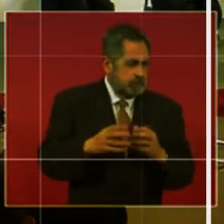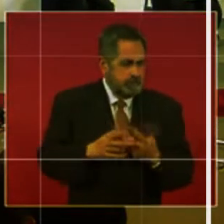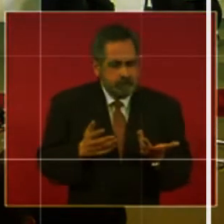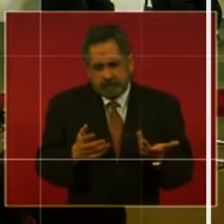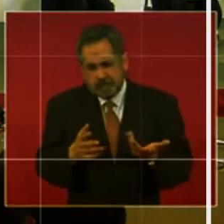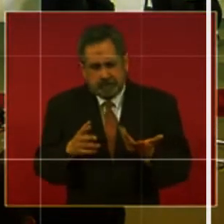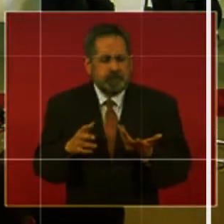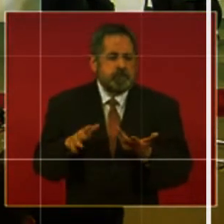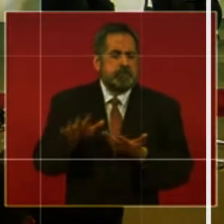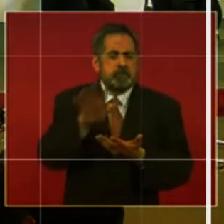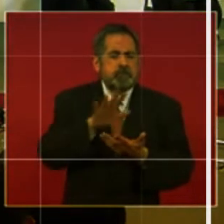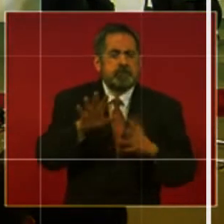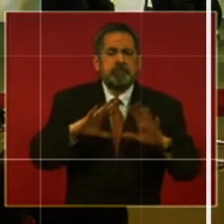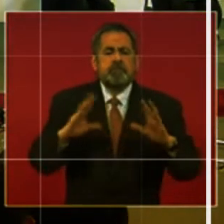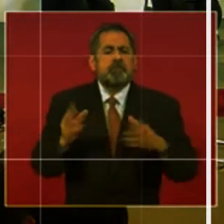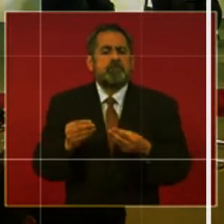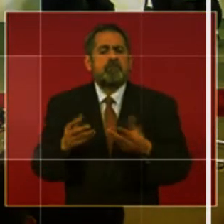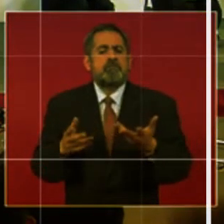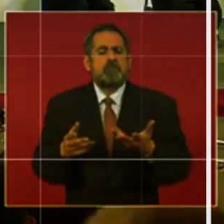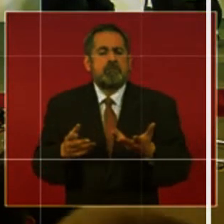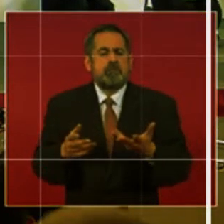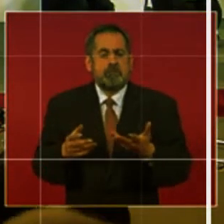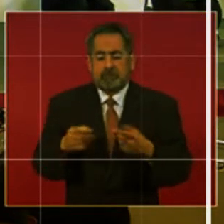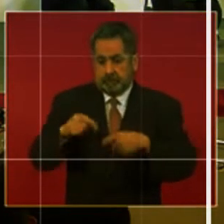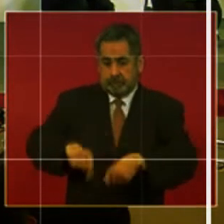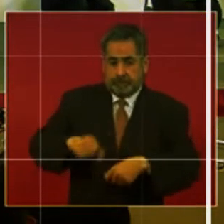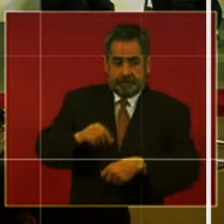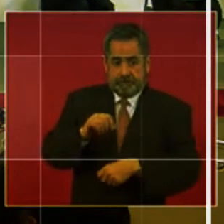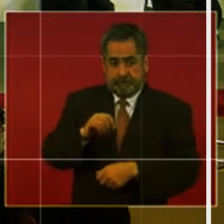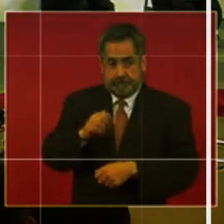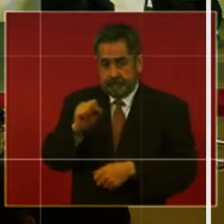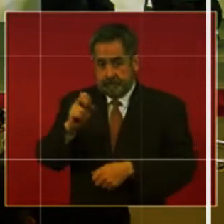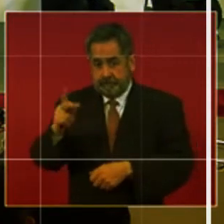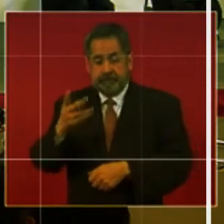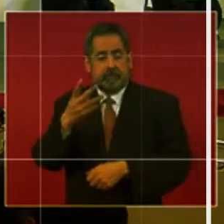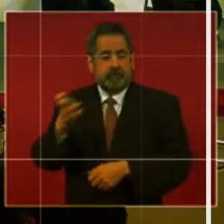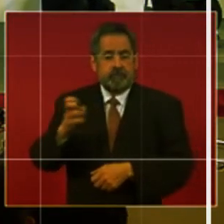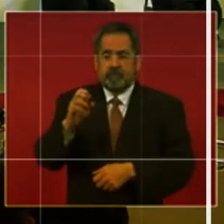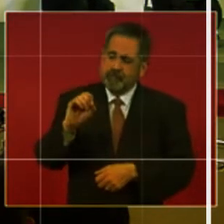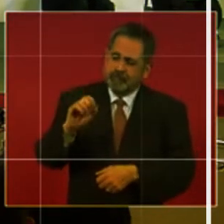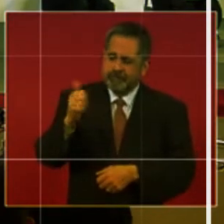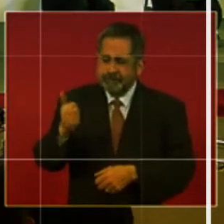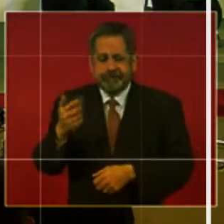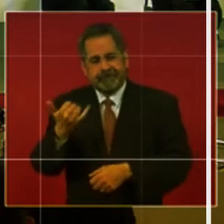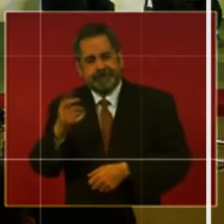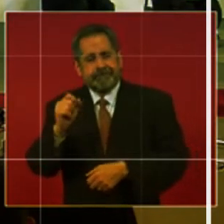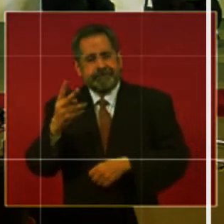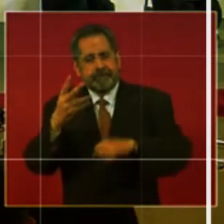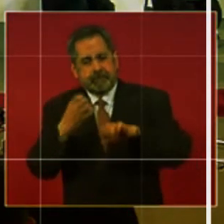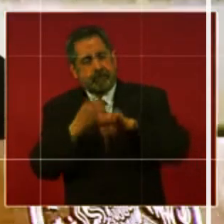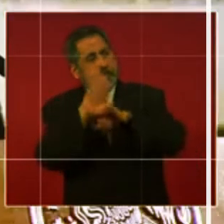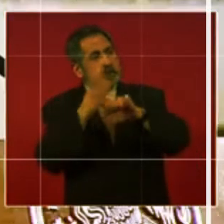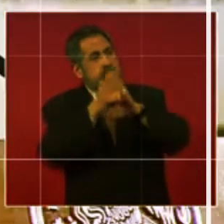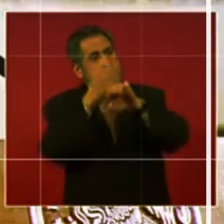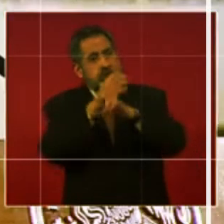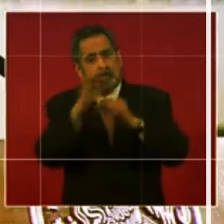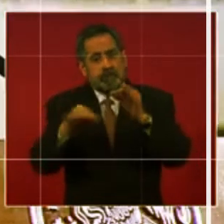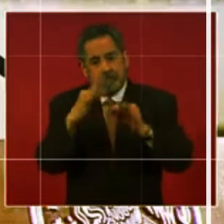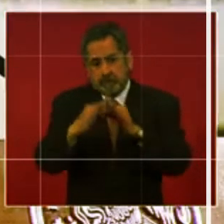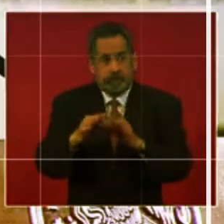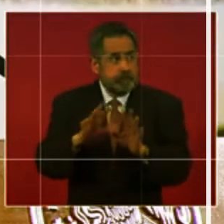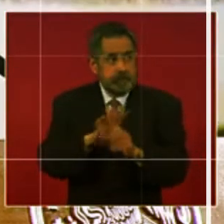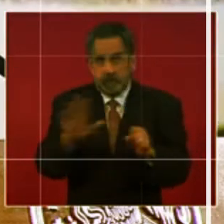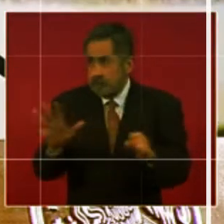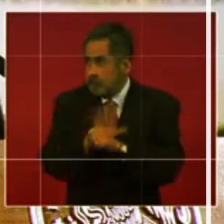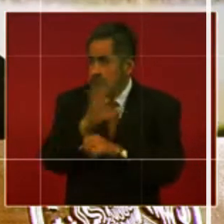vacunación, se colocaron 406 y 24 en la respectiva estados, estados concluidos ya 24,